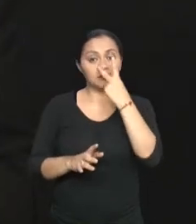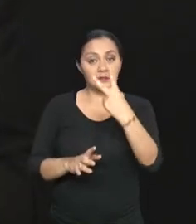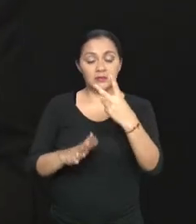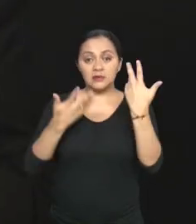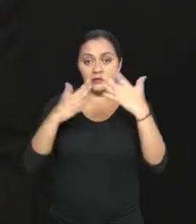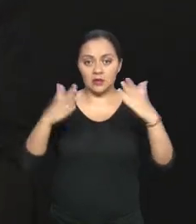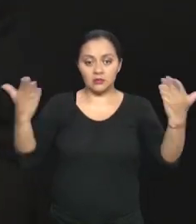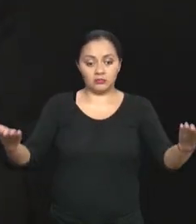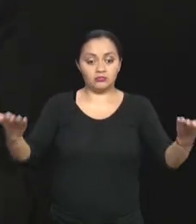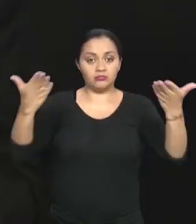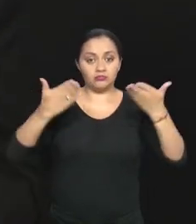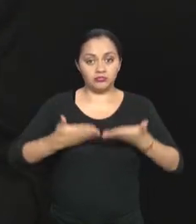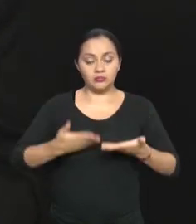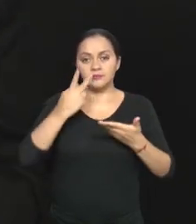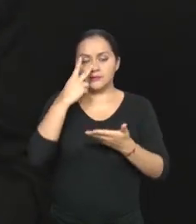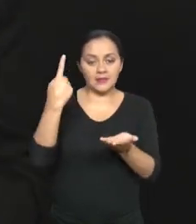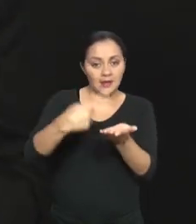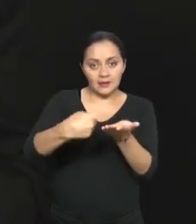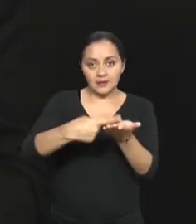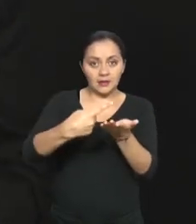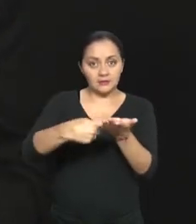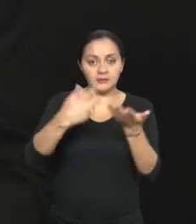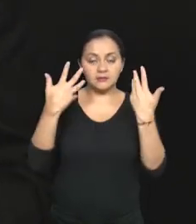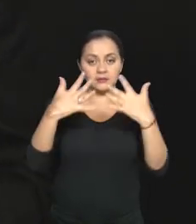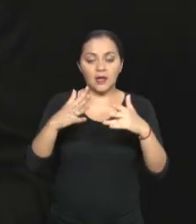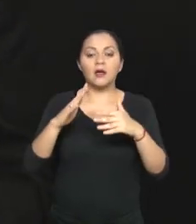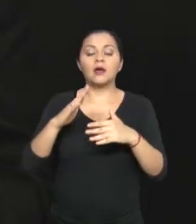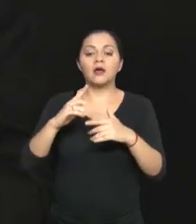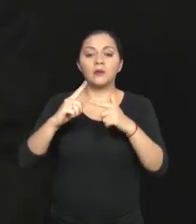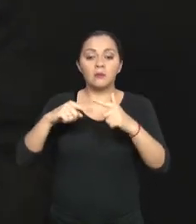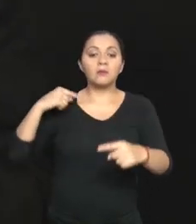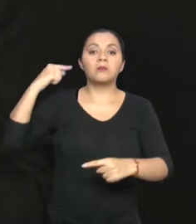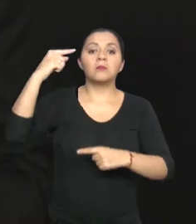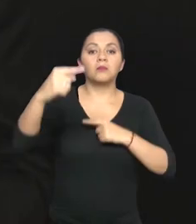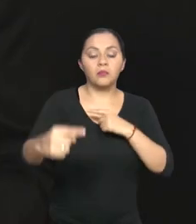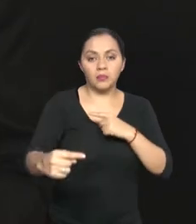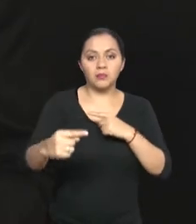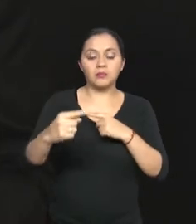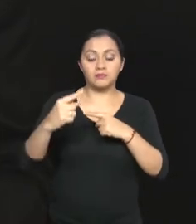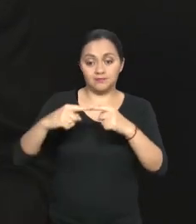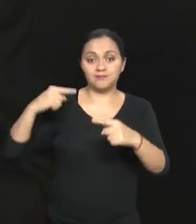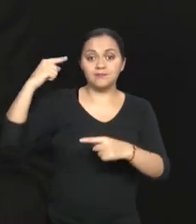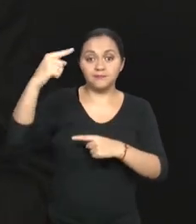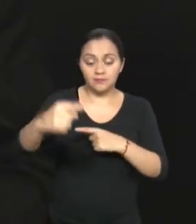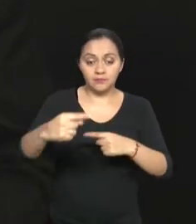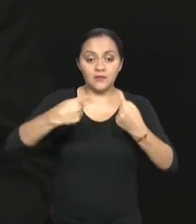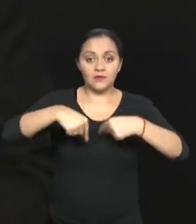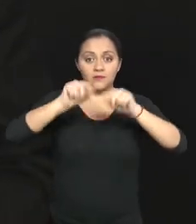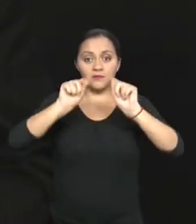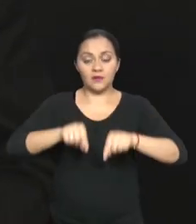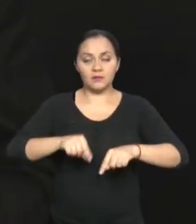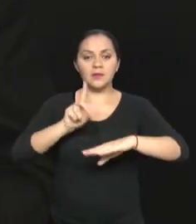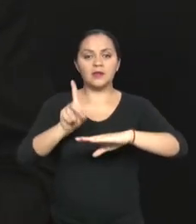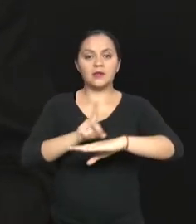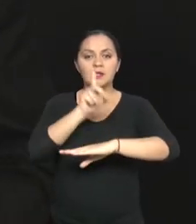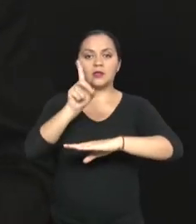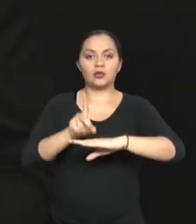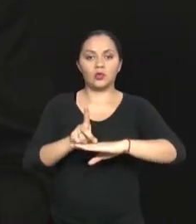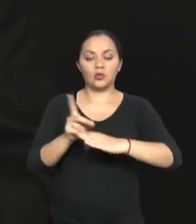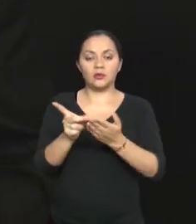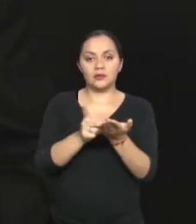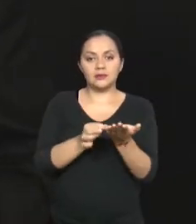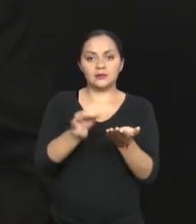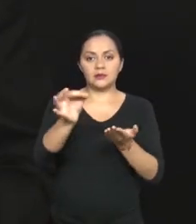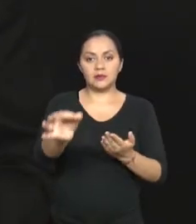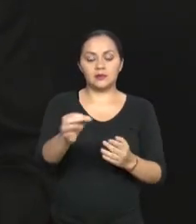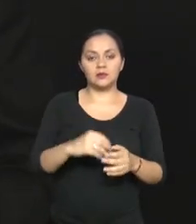receptada, analizada probablemente al día siguiente y ya generada para la firma, en este caso del director distrital, quien es